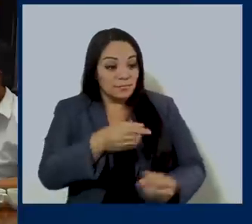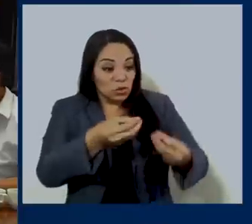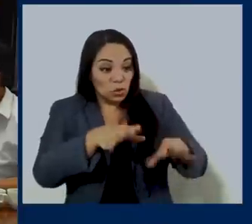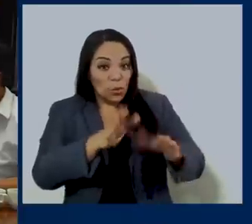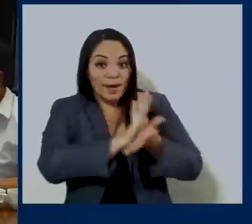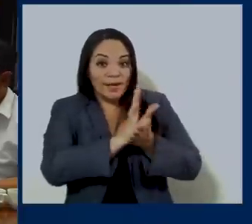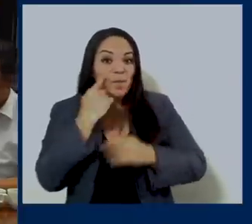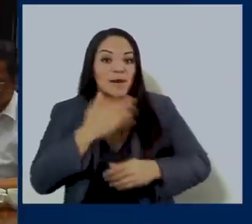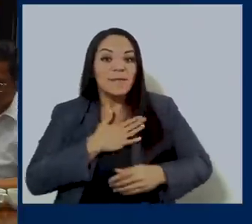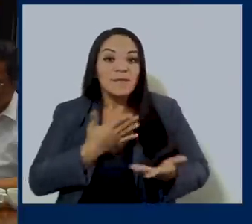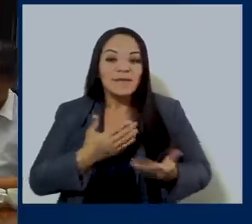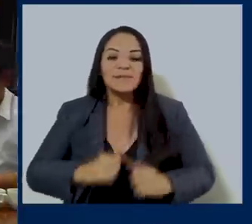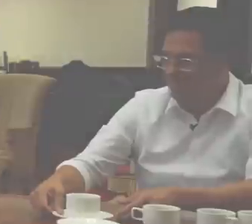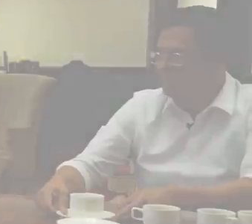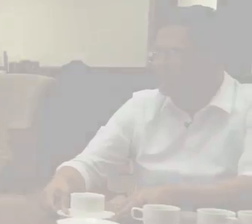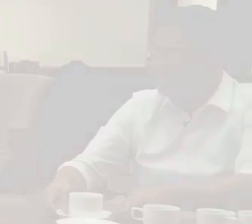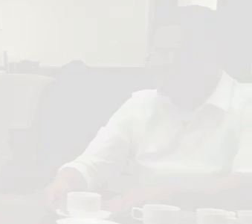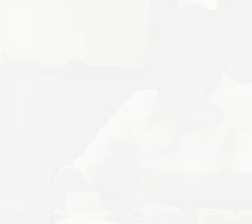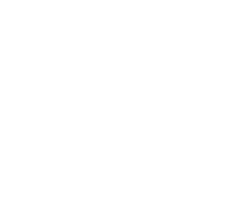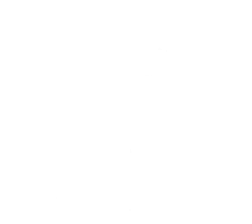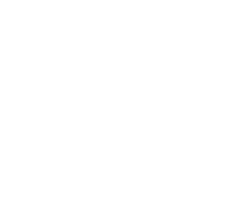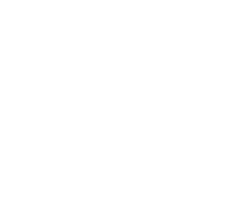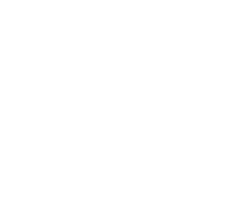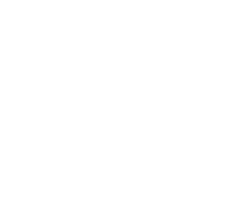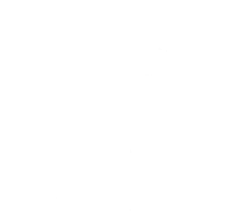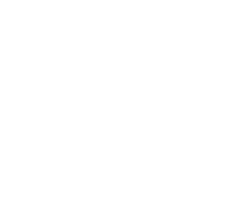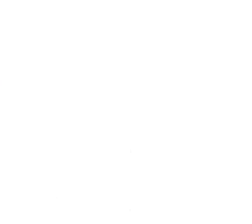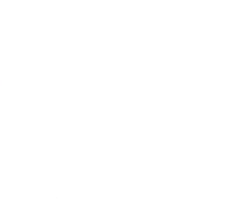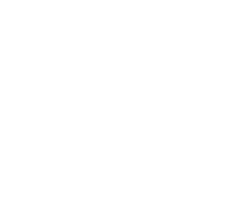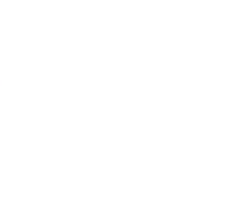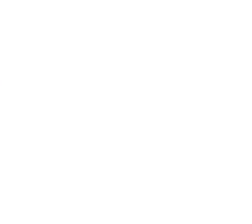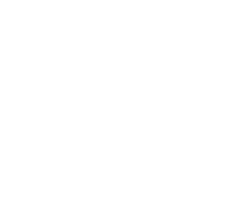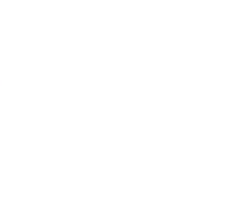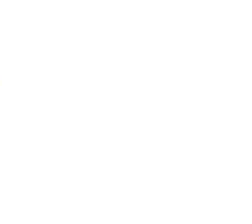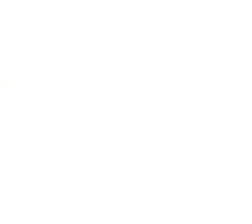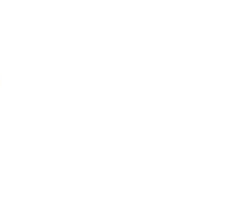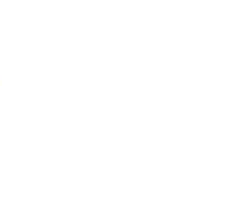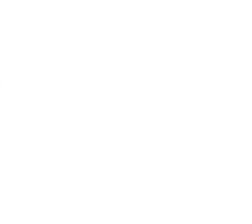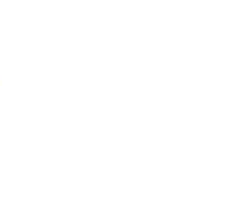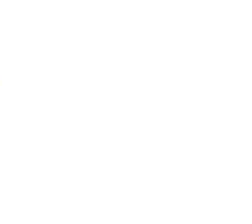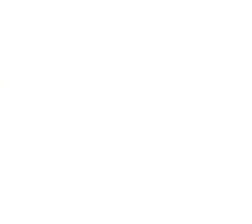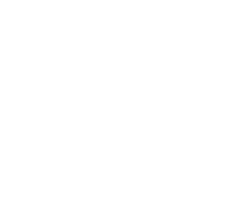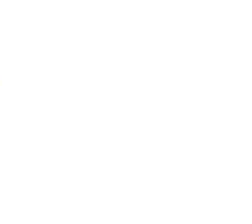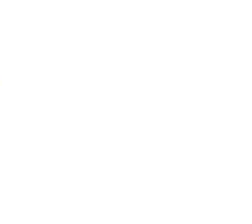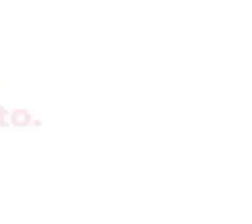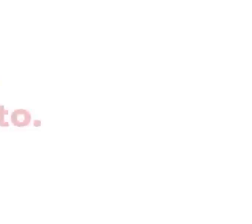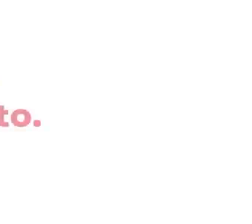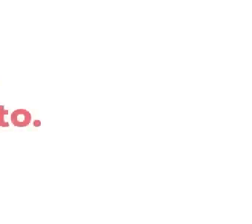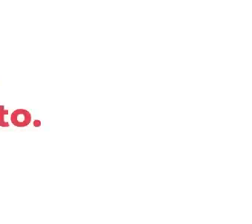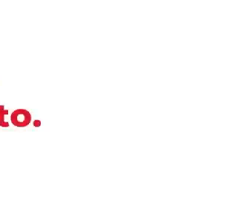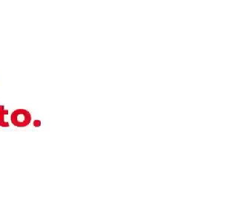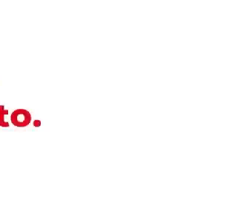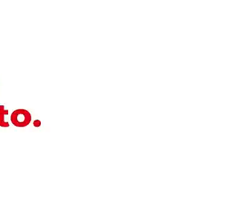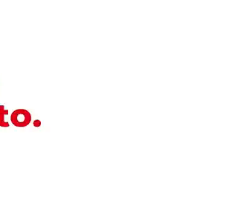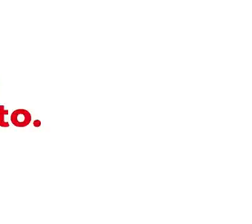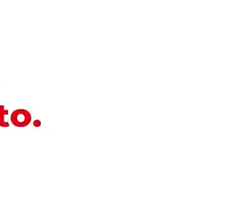¿será que sobra un poquito de queso para un gallito para mí? Costa Rica tiene un firme propósito. Que la próxima generación crezca en un